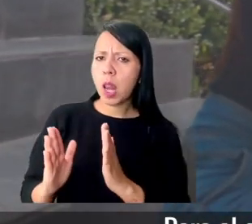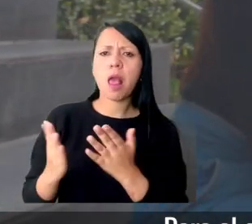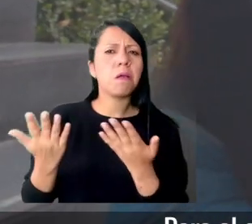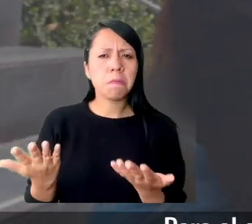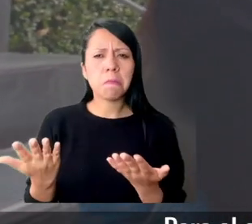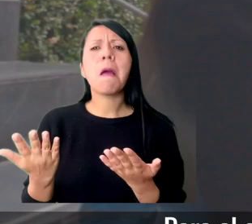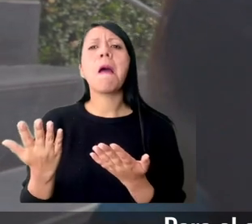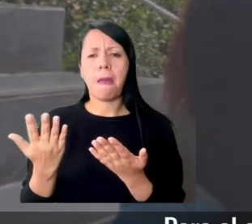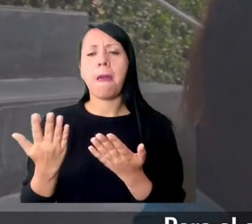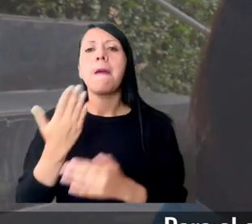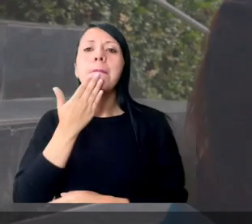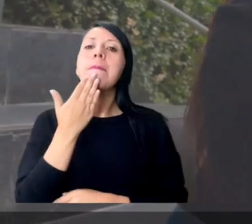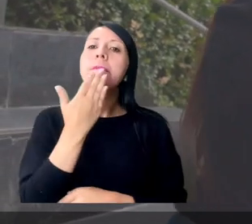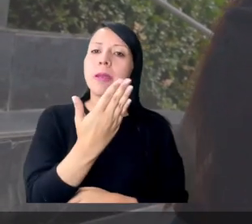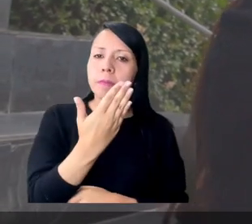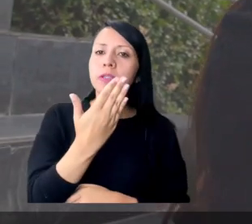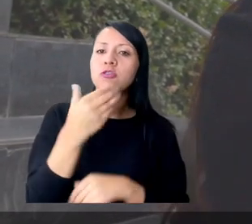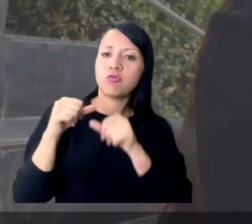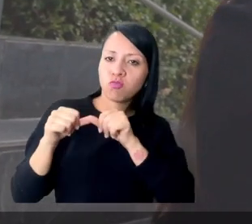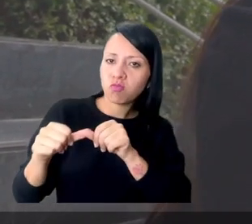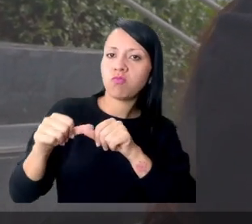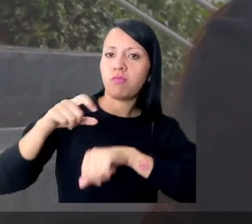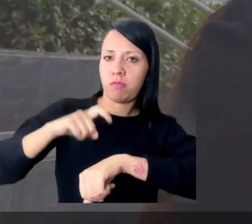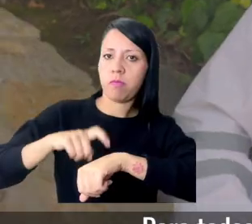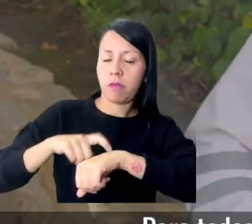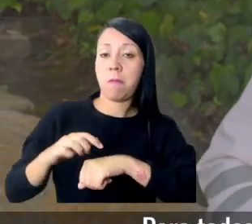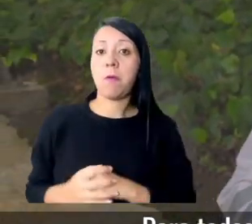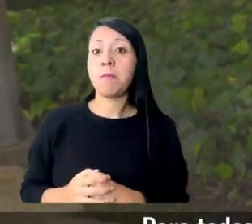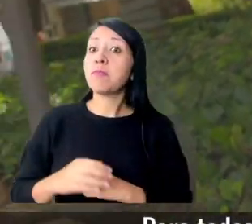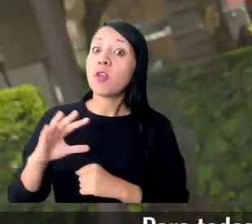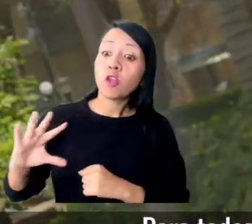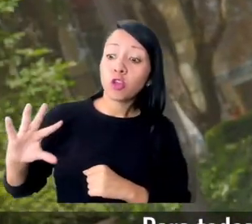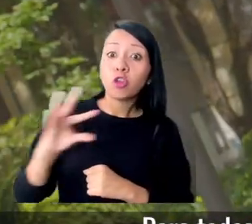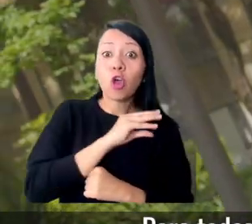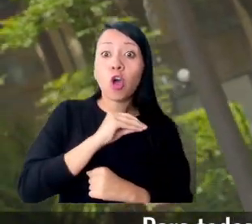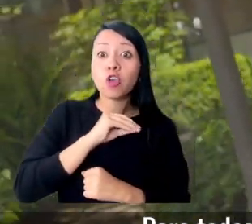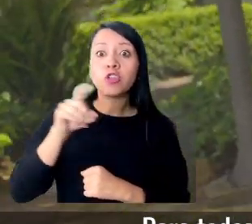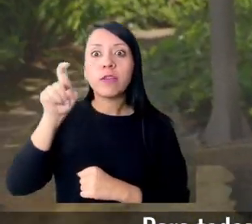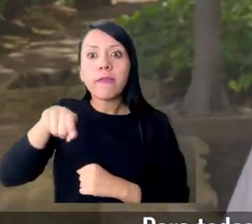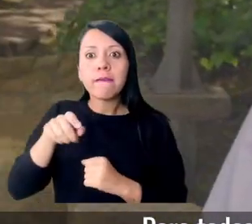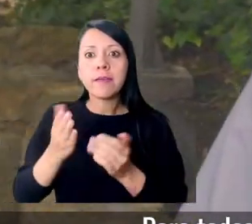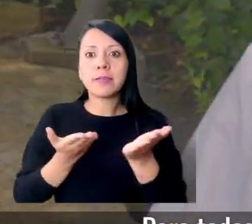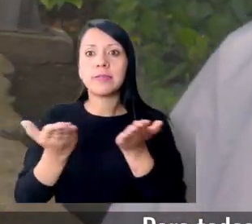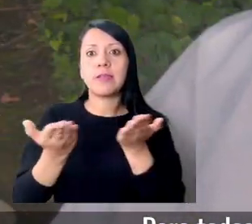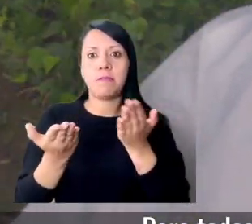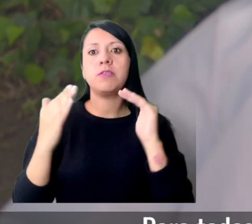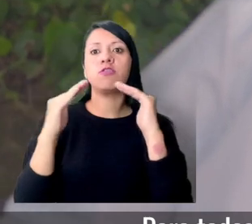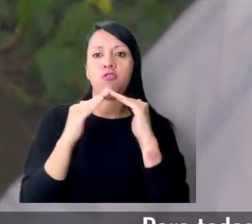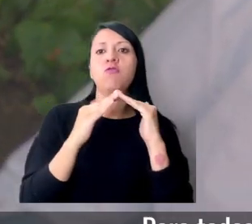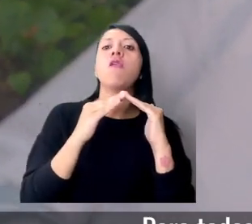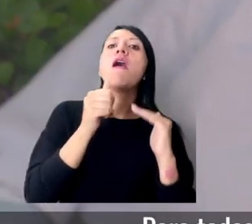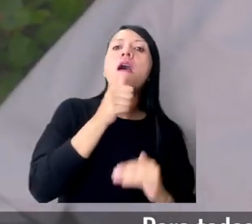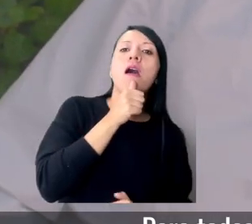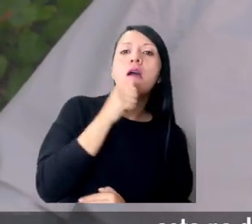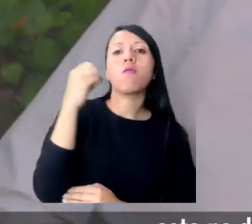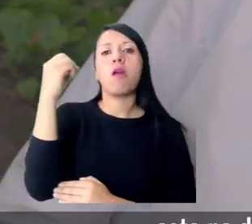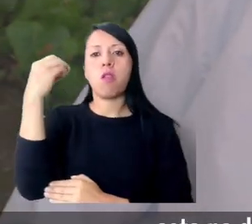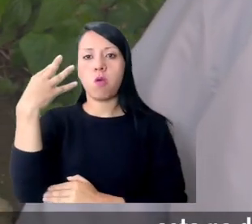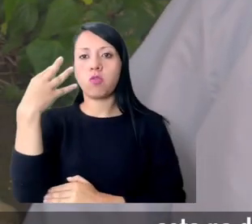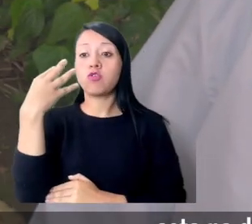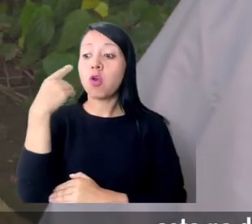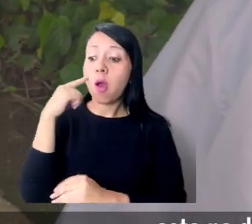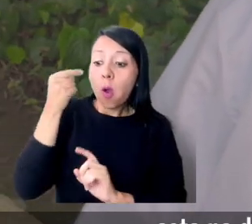venezolanos, también es permitido el permiso por protección temporal. Para todos los casos, debes escanear un recibo público de agua o de luz.